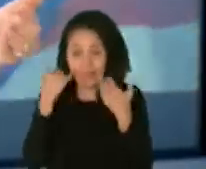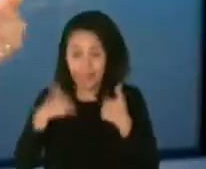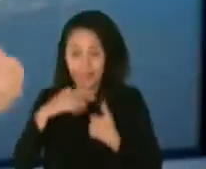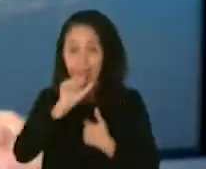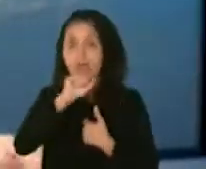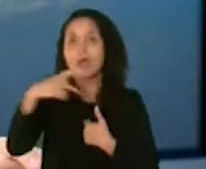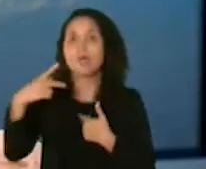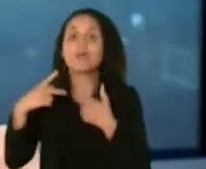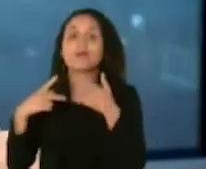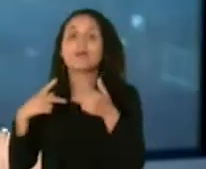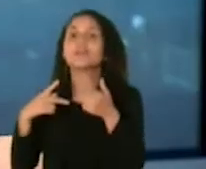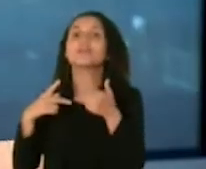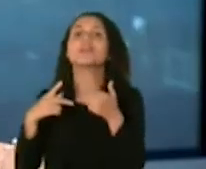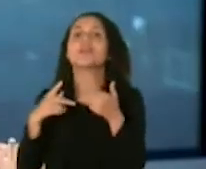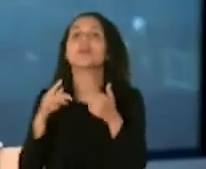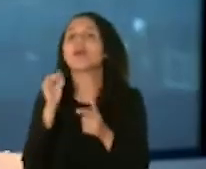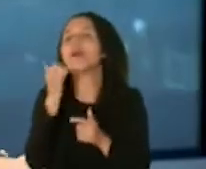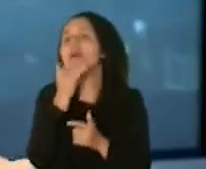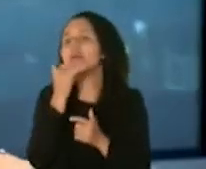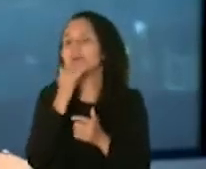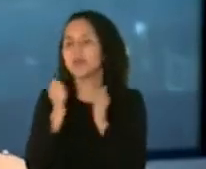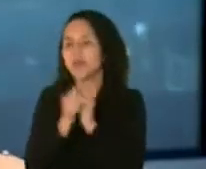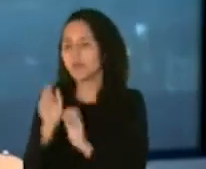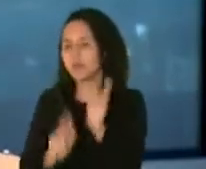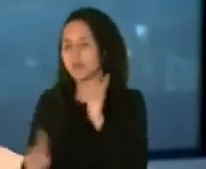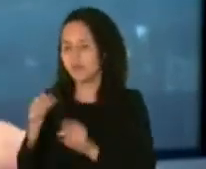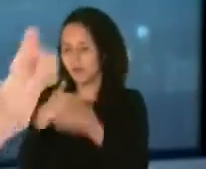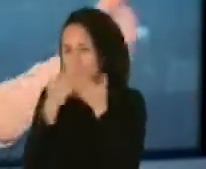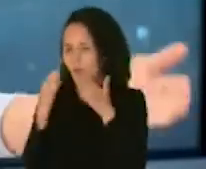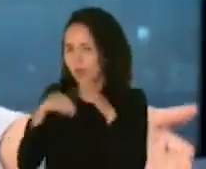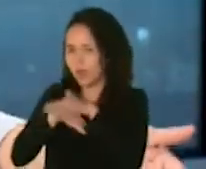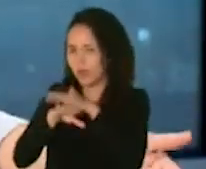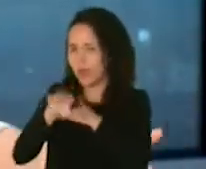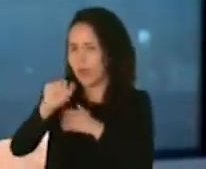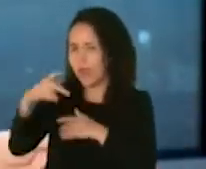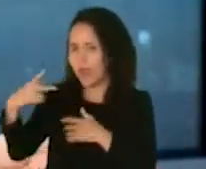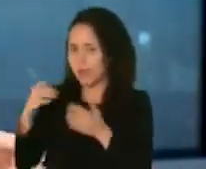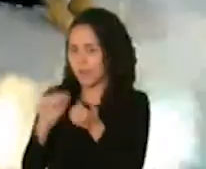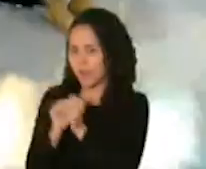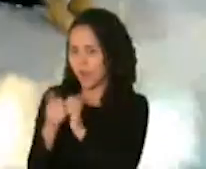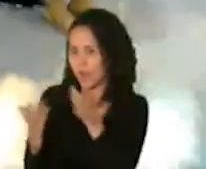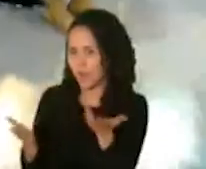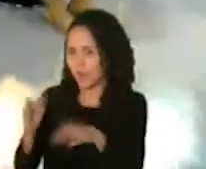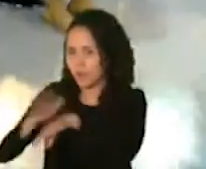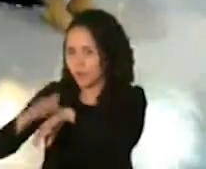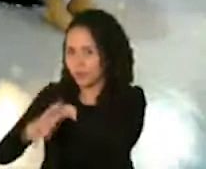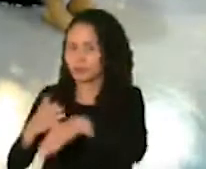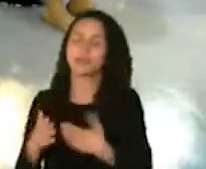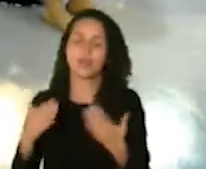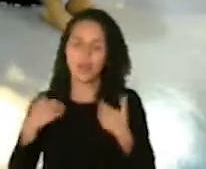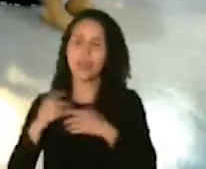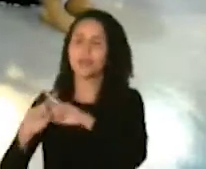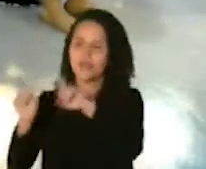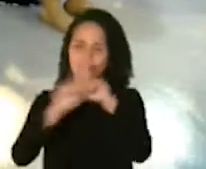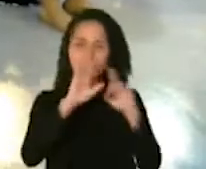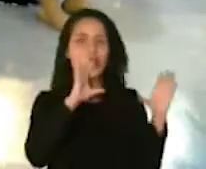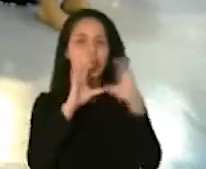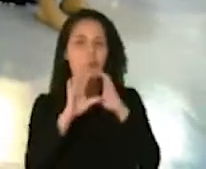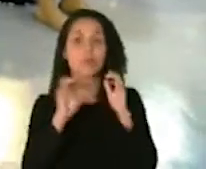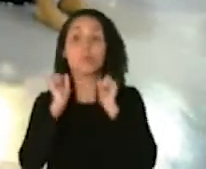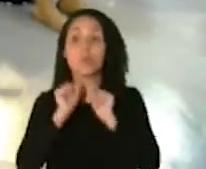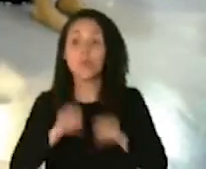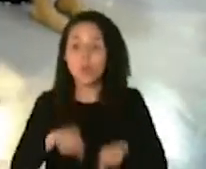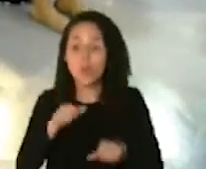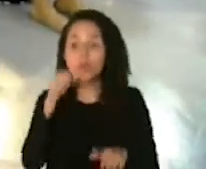y qué tal esa población nuestra desventajada que quizás no tenga acceso a esa tecnología. ¿Cómo se lleva esa vacuna? Va a haber distinta comunicación. Puede ser